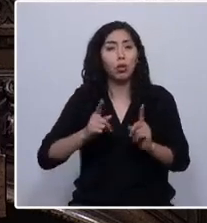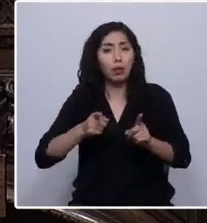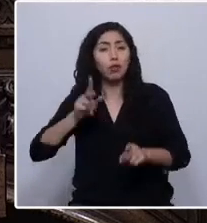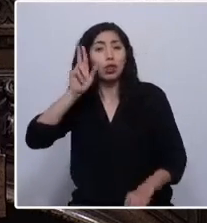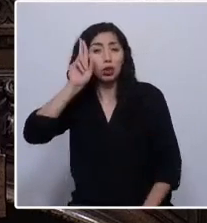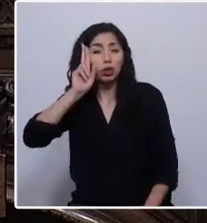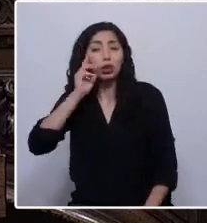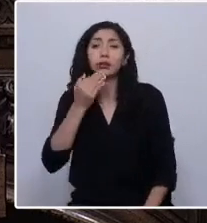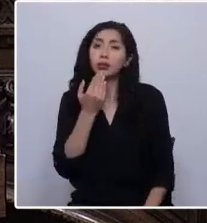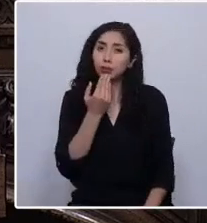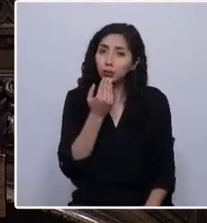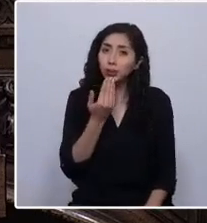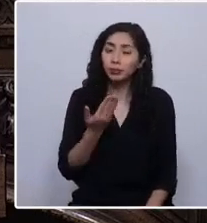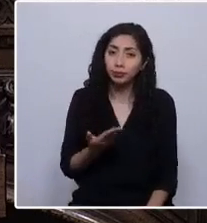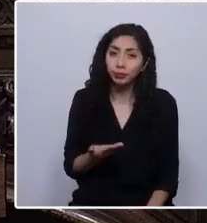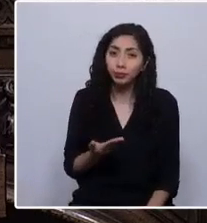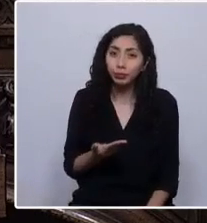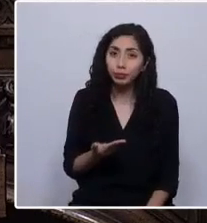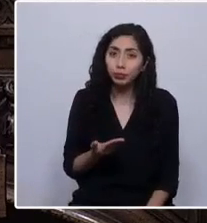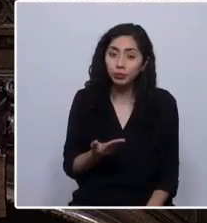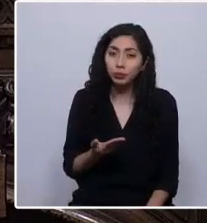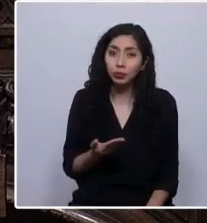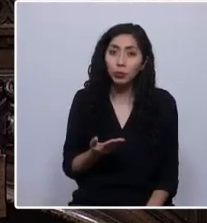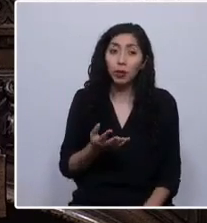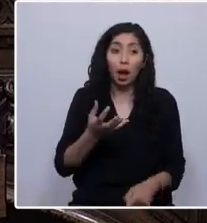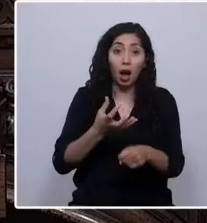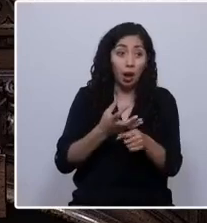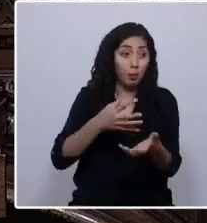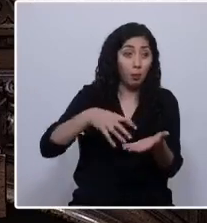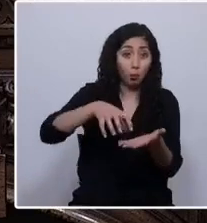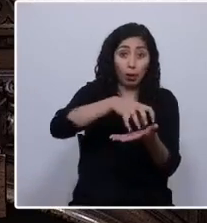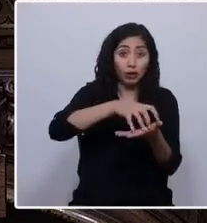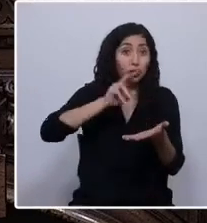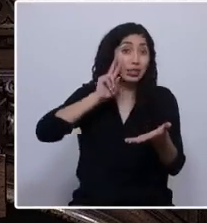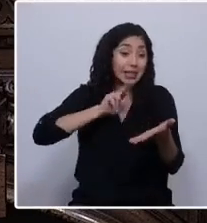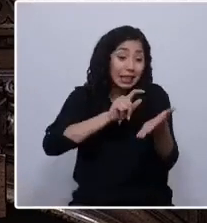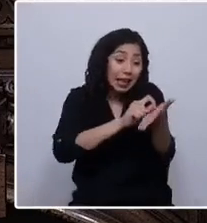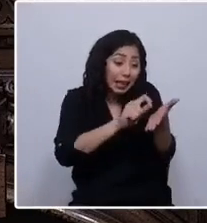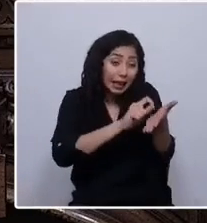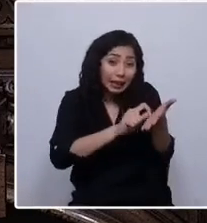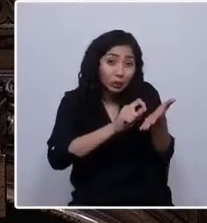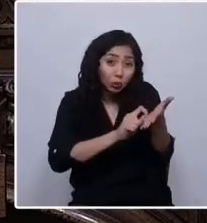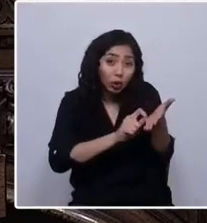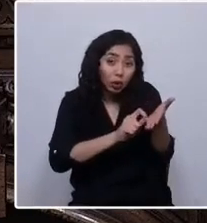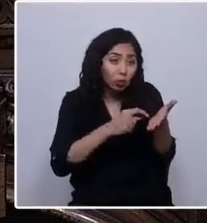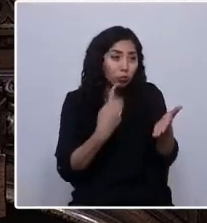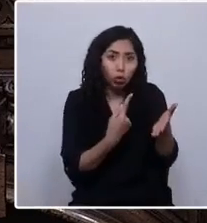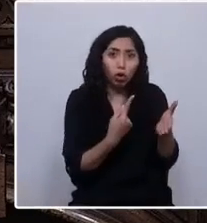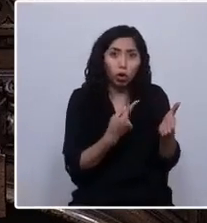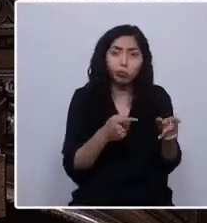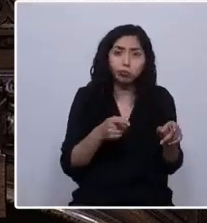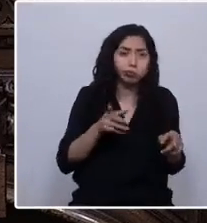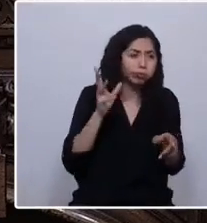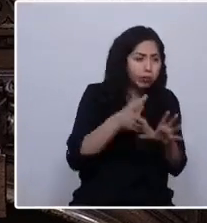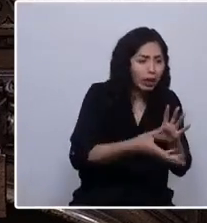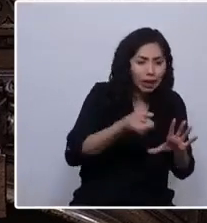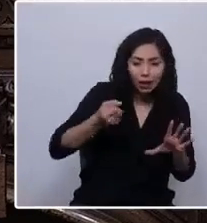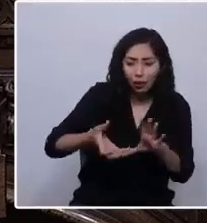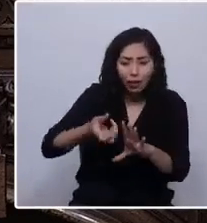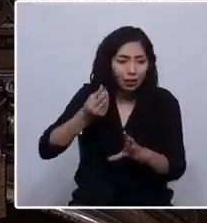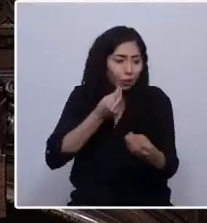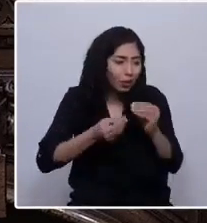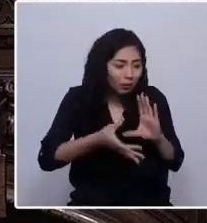que, aun siendo un pueblo sin escritura y recolector, manteníamos un complejo sistema de